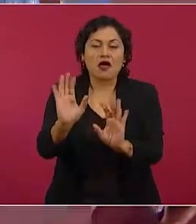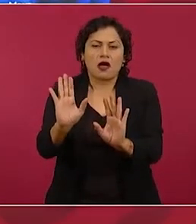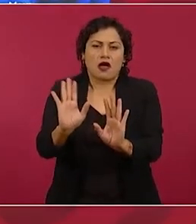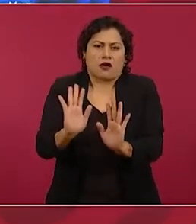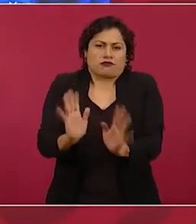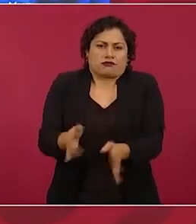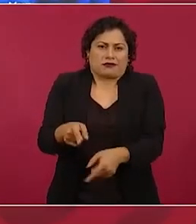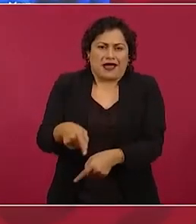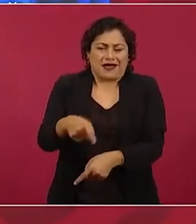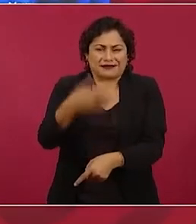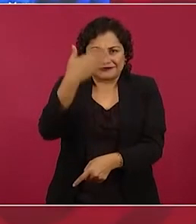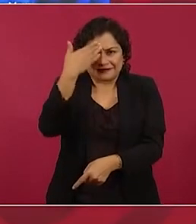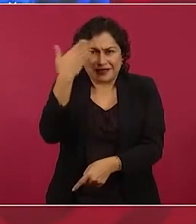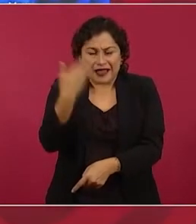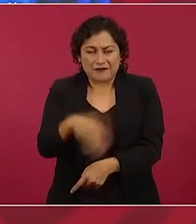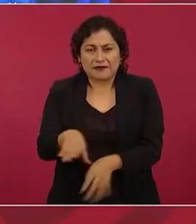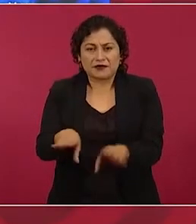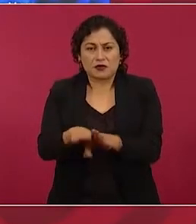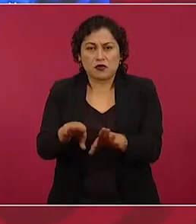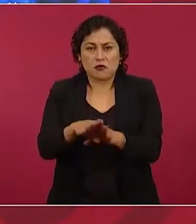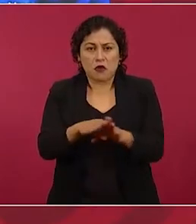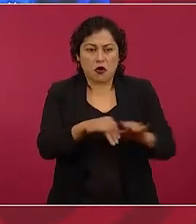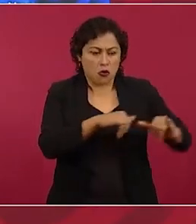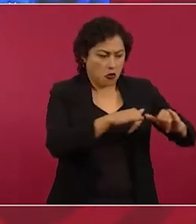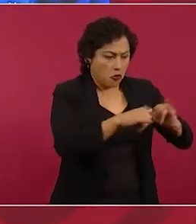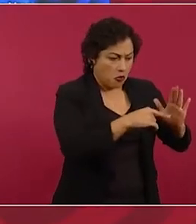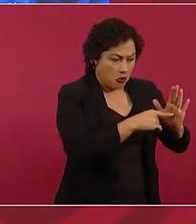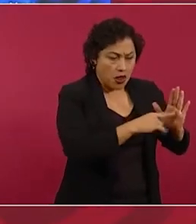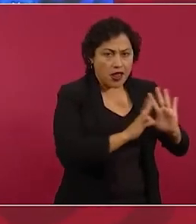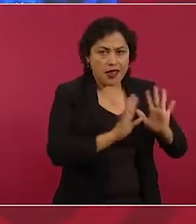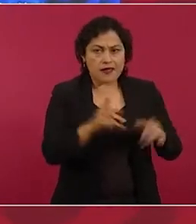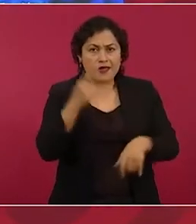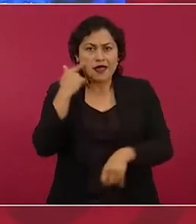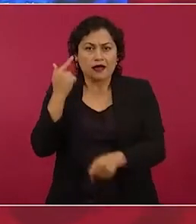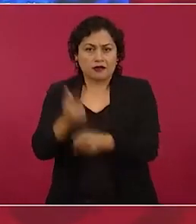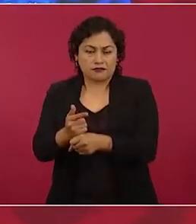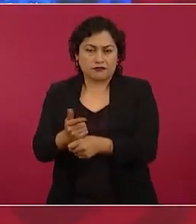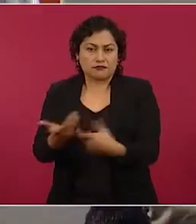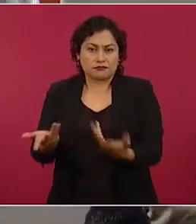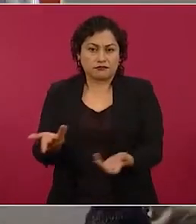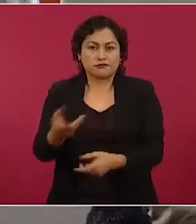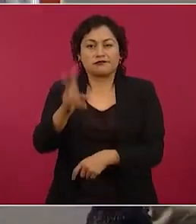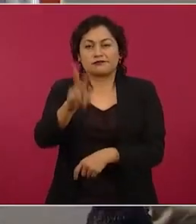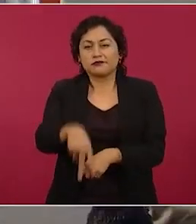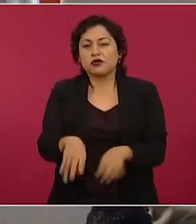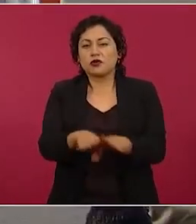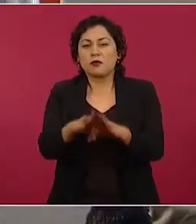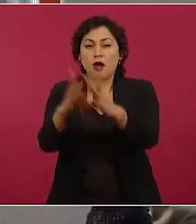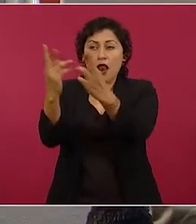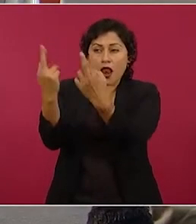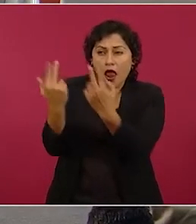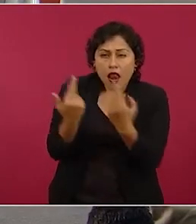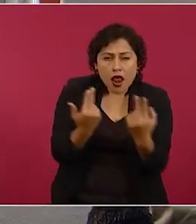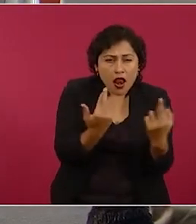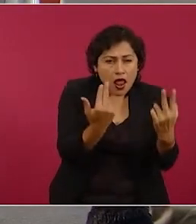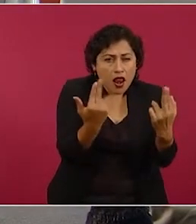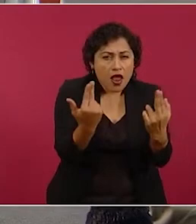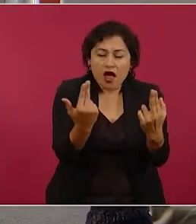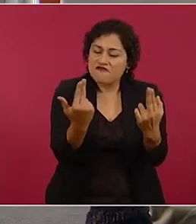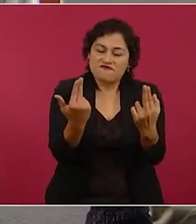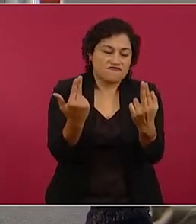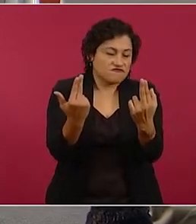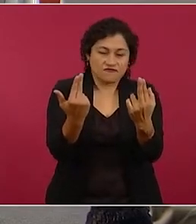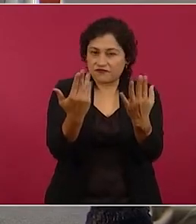no hay daños mayores y ya